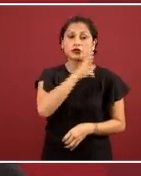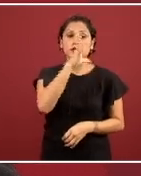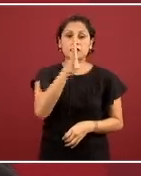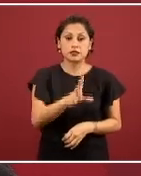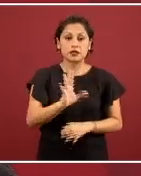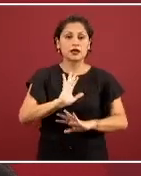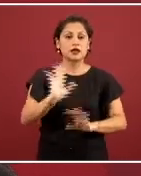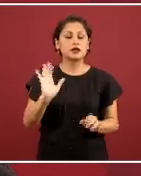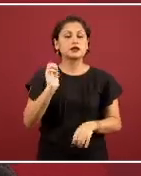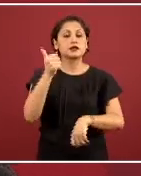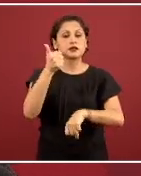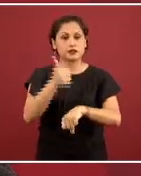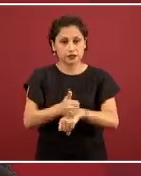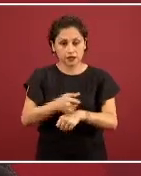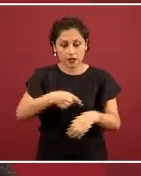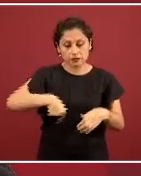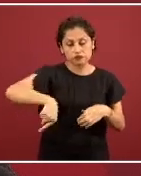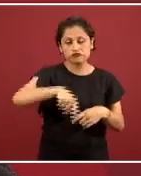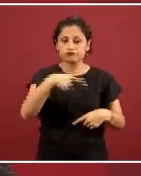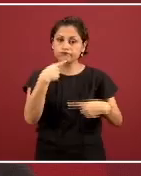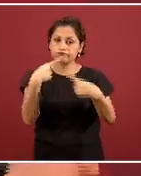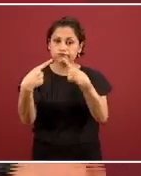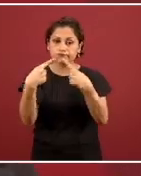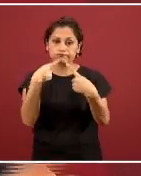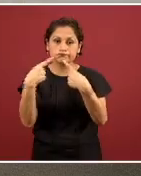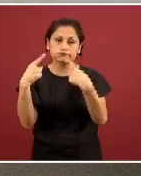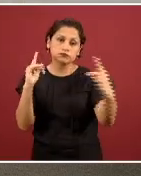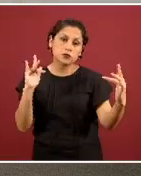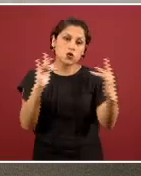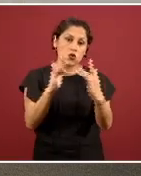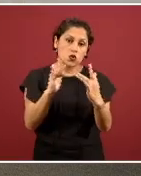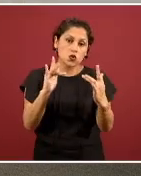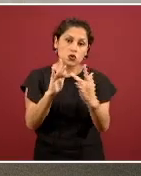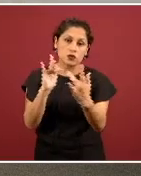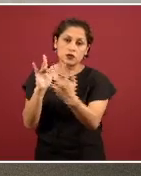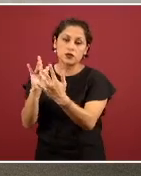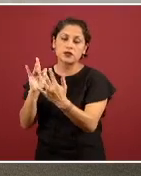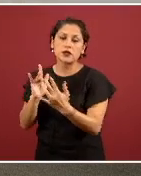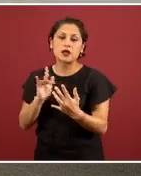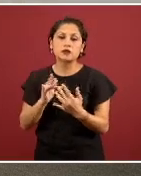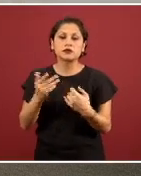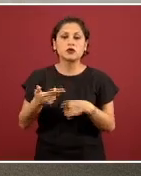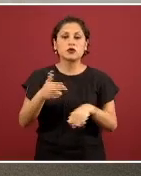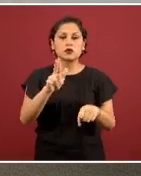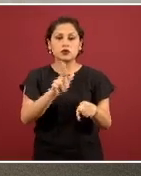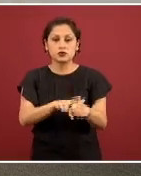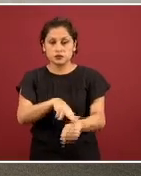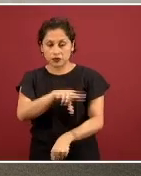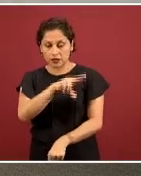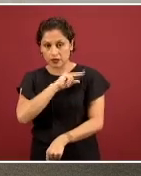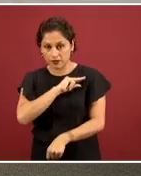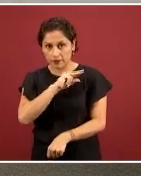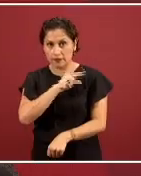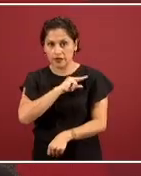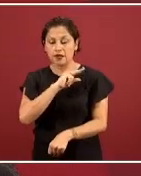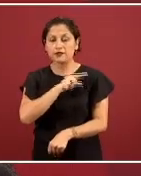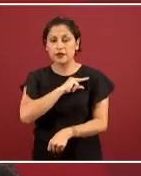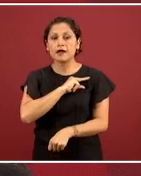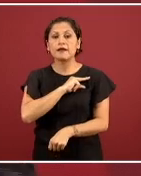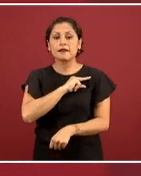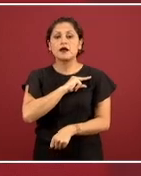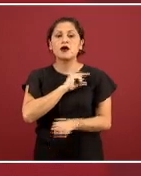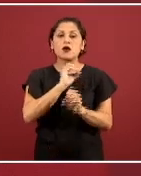con las instituciones o organizaciones privadas de asistencia médica o de atención